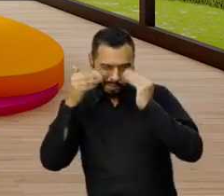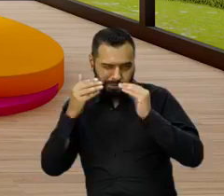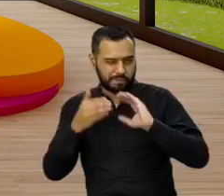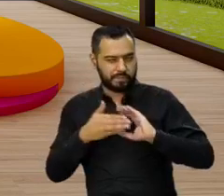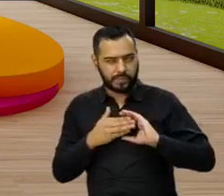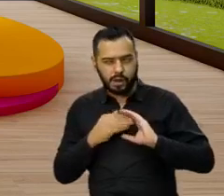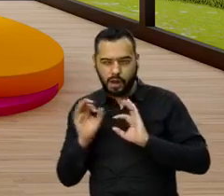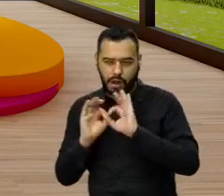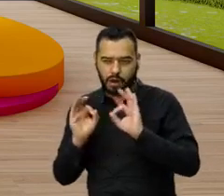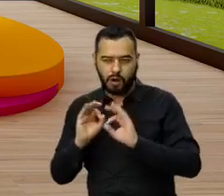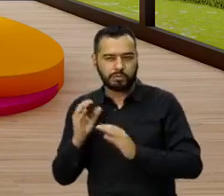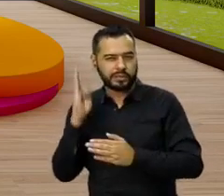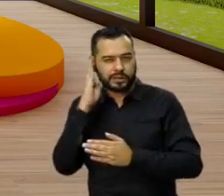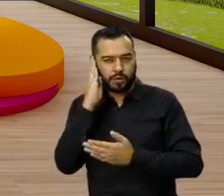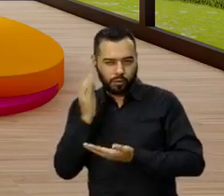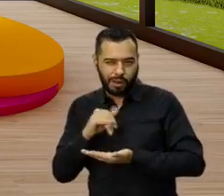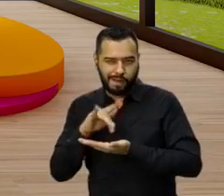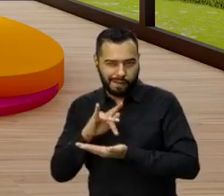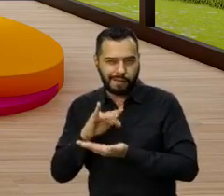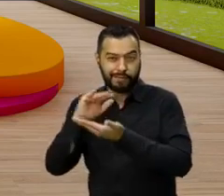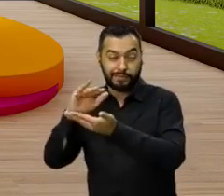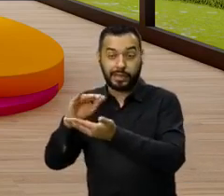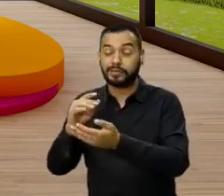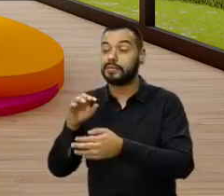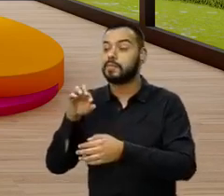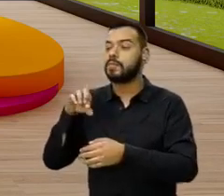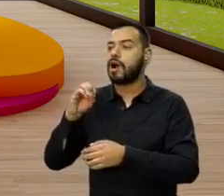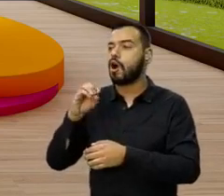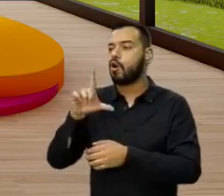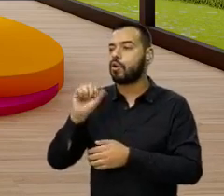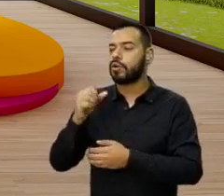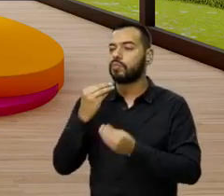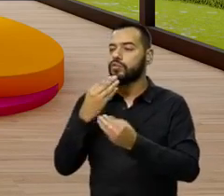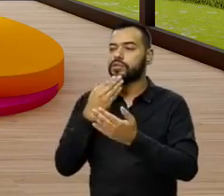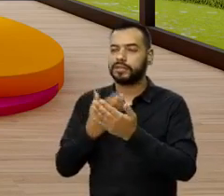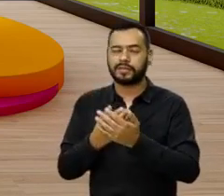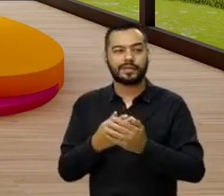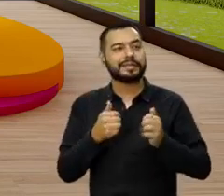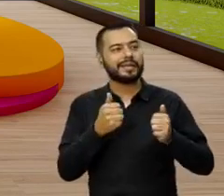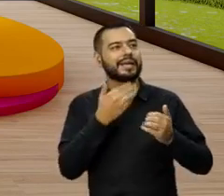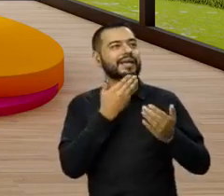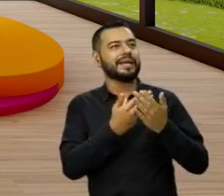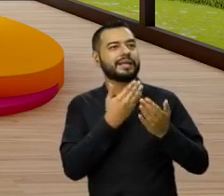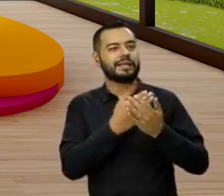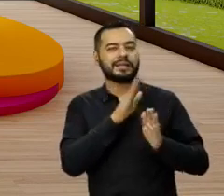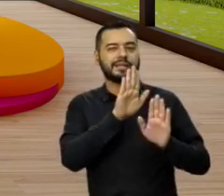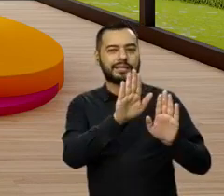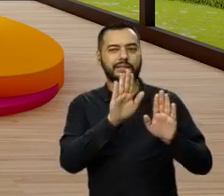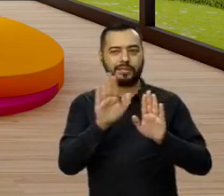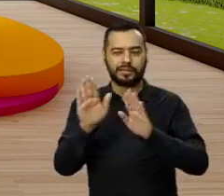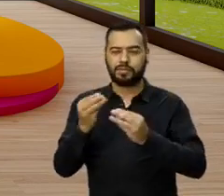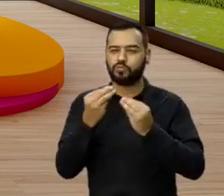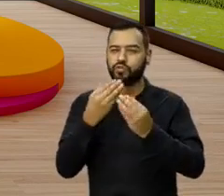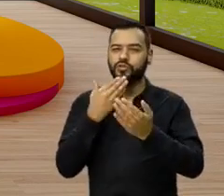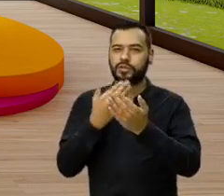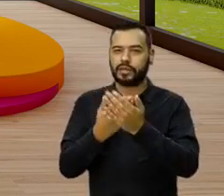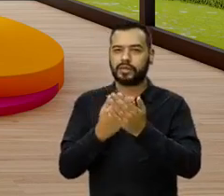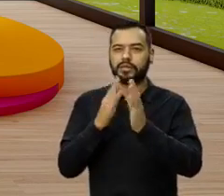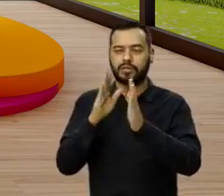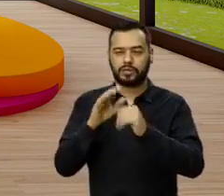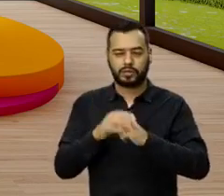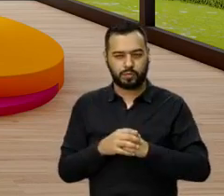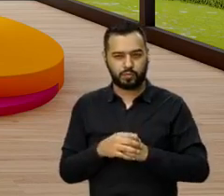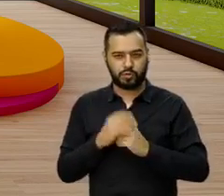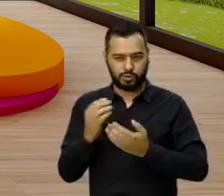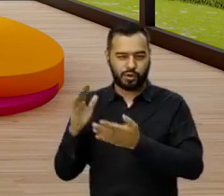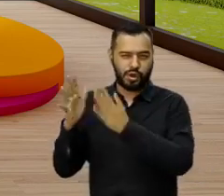coordinar la entrega del beneficio. Paola, mil gracias. Vale, vale, y gracias a ti y mil gracias en este caso por